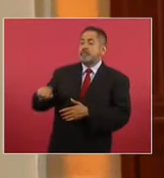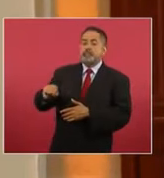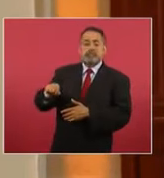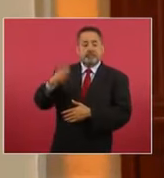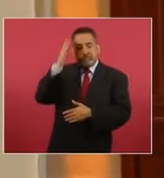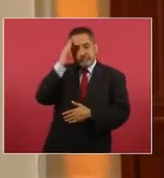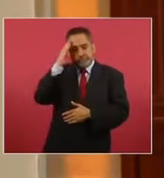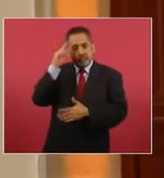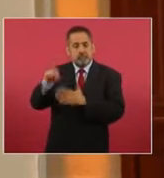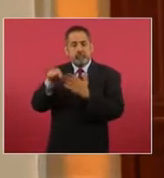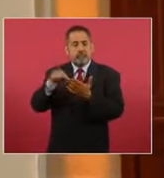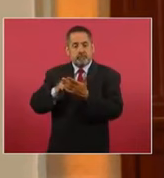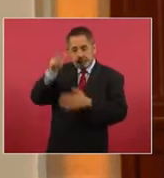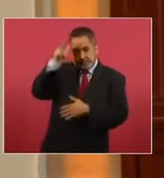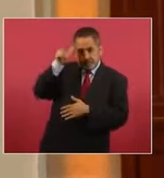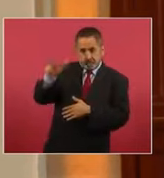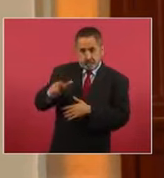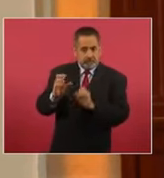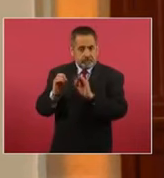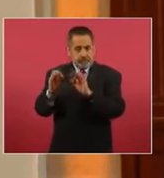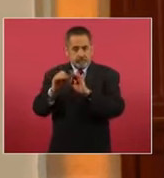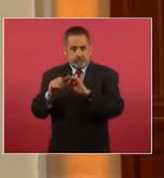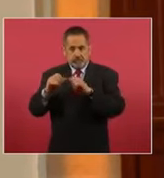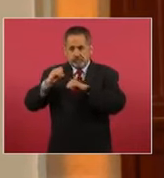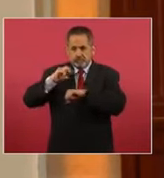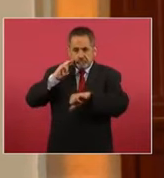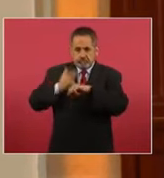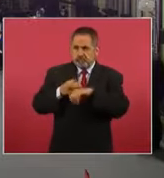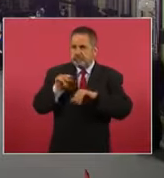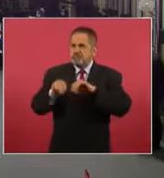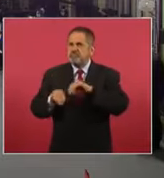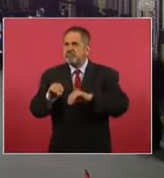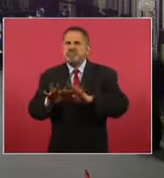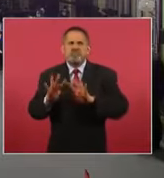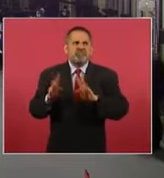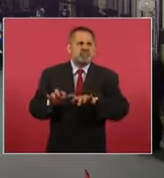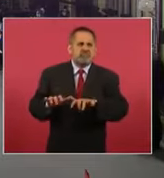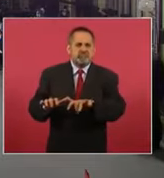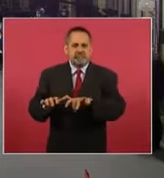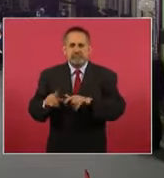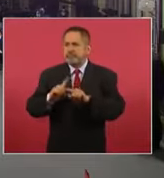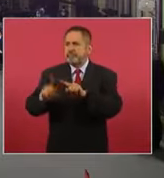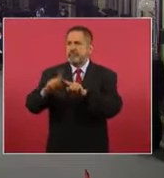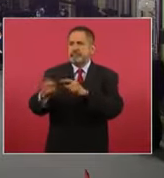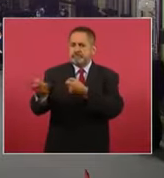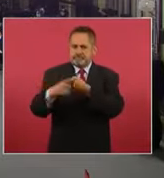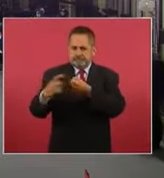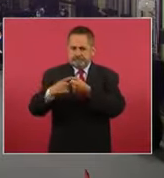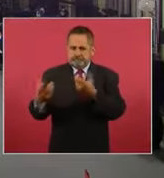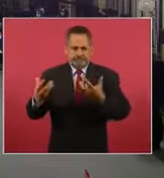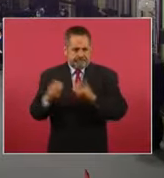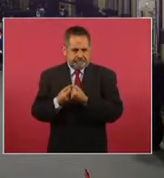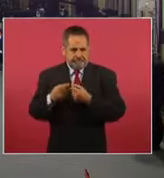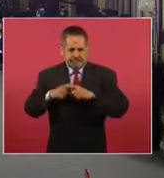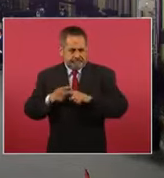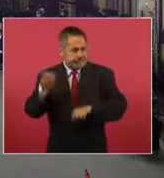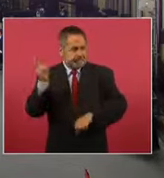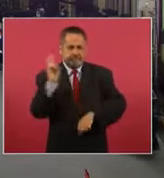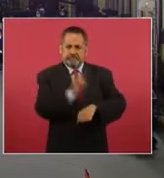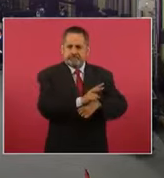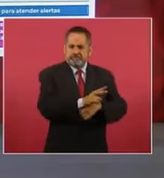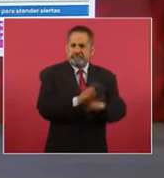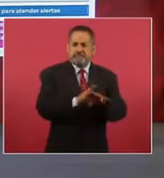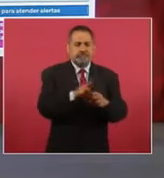en Hidalgo donde se incrementaron algunos elementos de otras dependencias para fortalecer esta